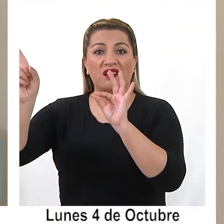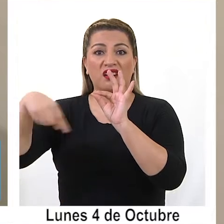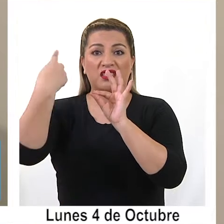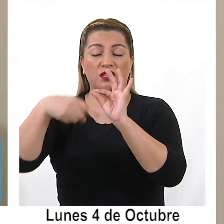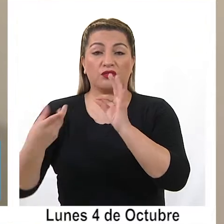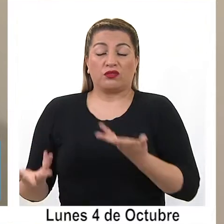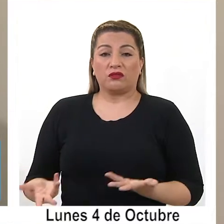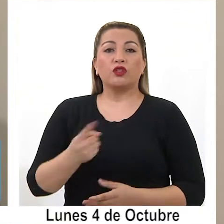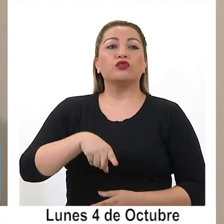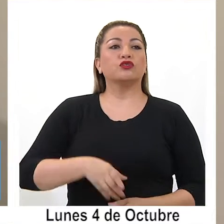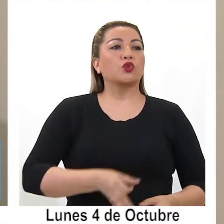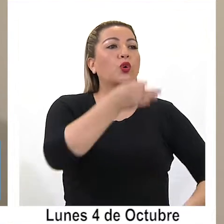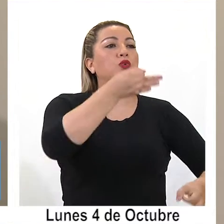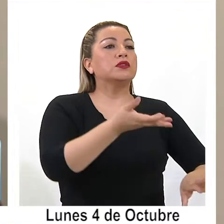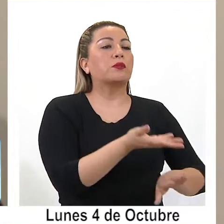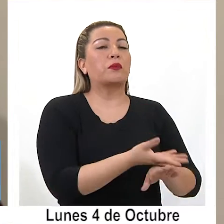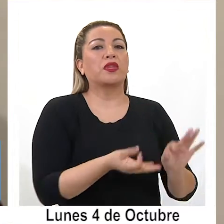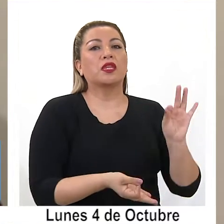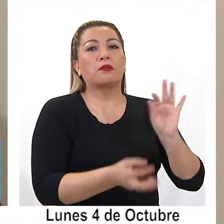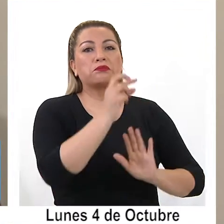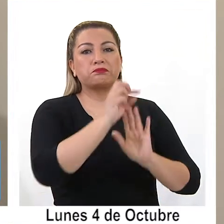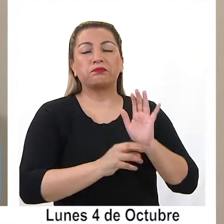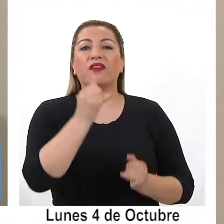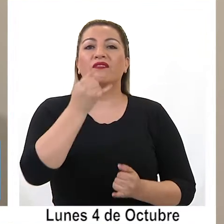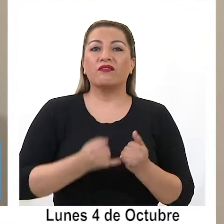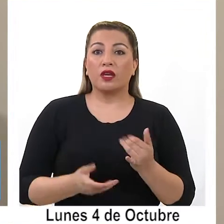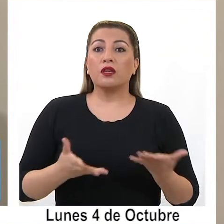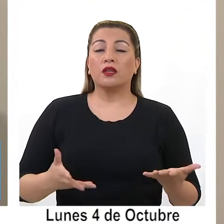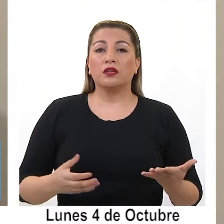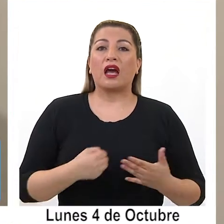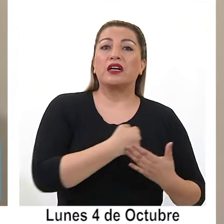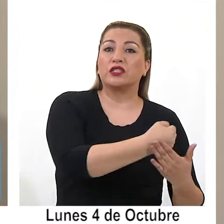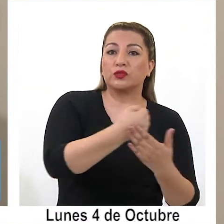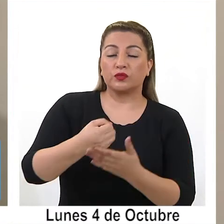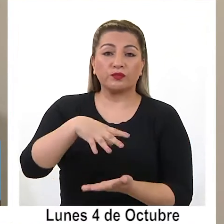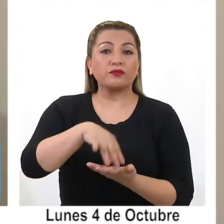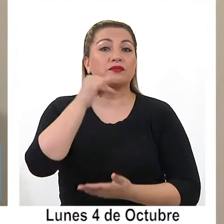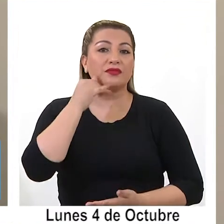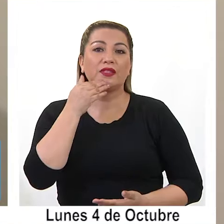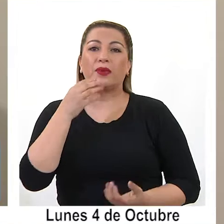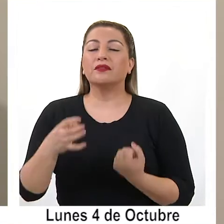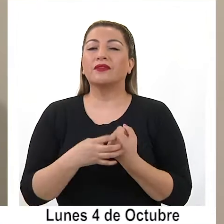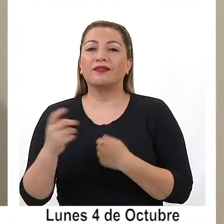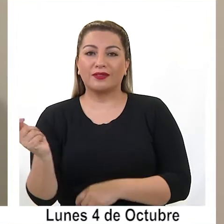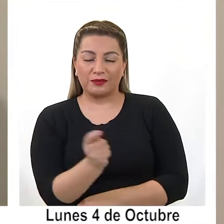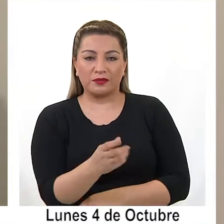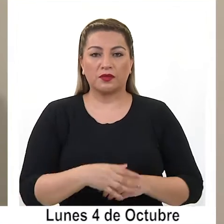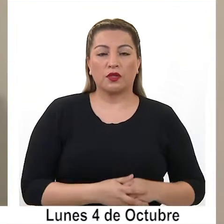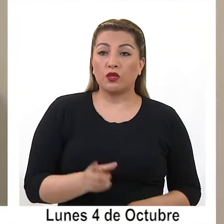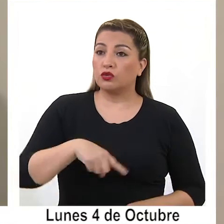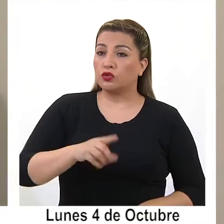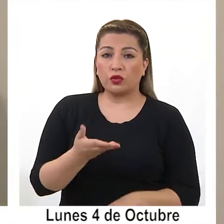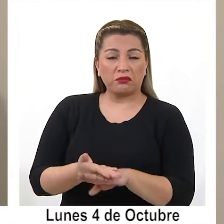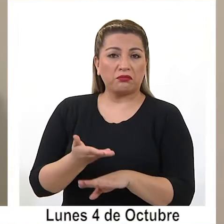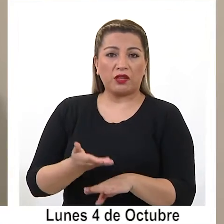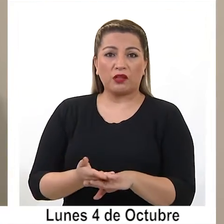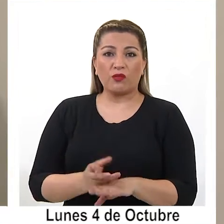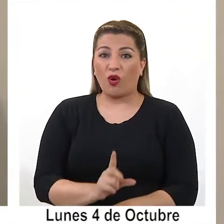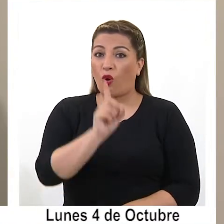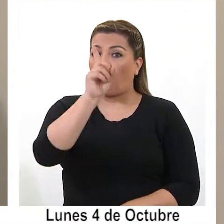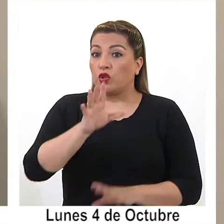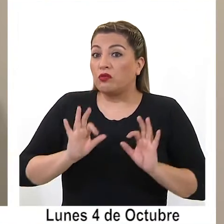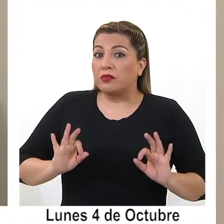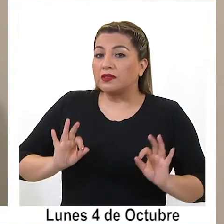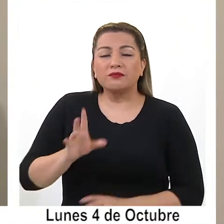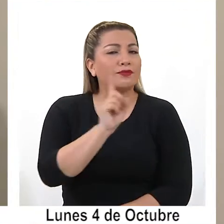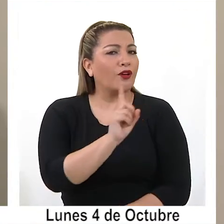recurriendo a la justicia para terminar este proyecto que traerá tanto beneficio tanto a la ciudad como a la región. No estamos pidiendo una excepción o algo